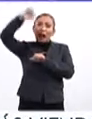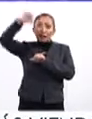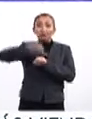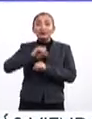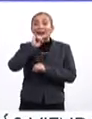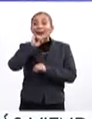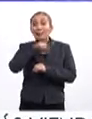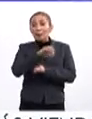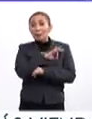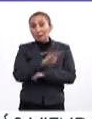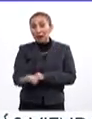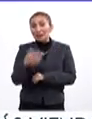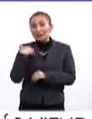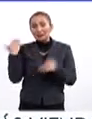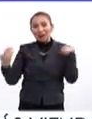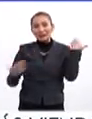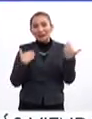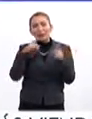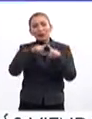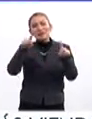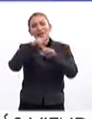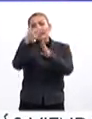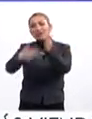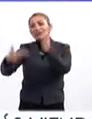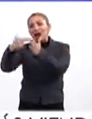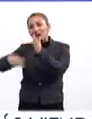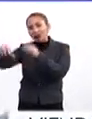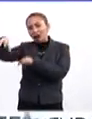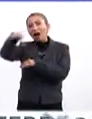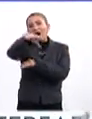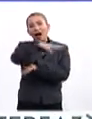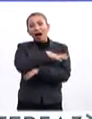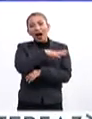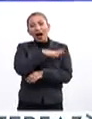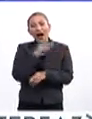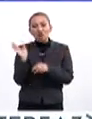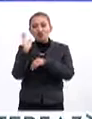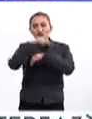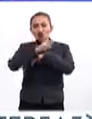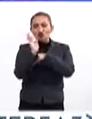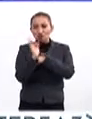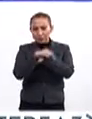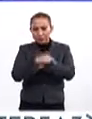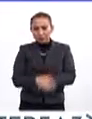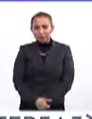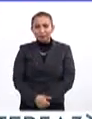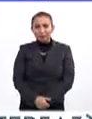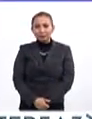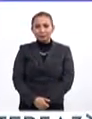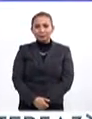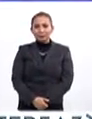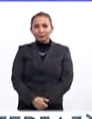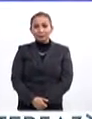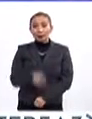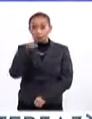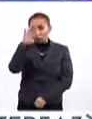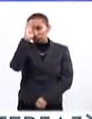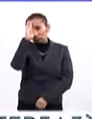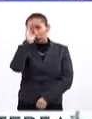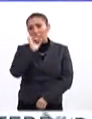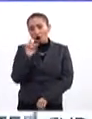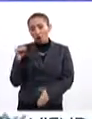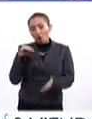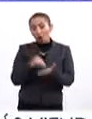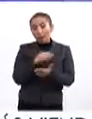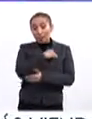Además, podrás participar en los diversos talleres que se estarán realizando en el Monumento de Revolución. ¿Estás pensando